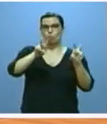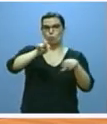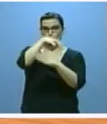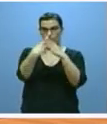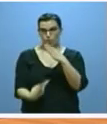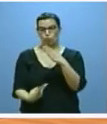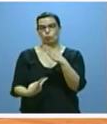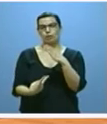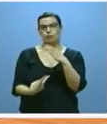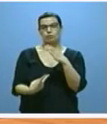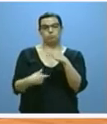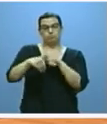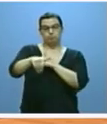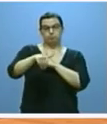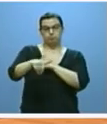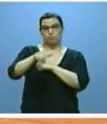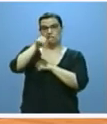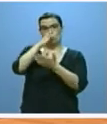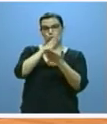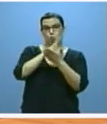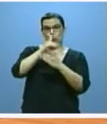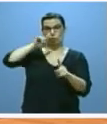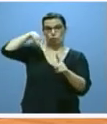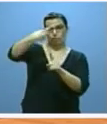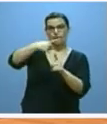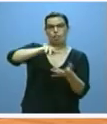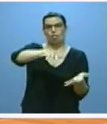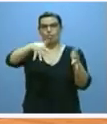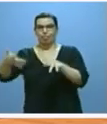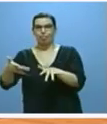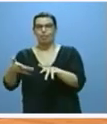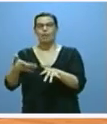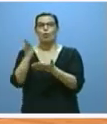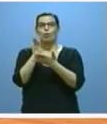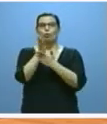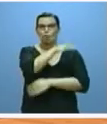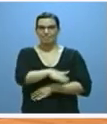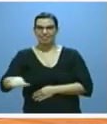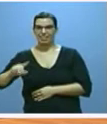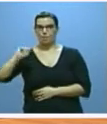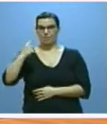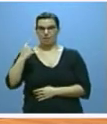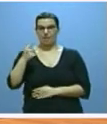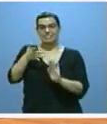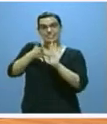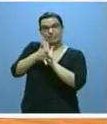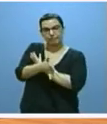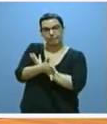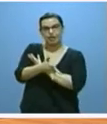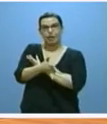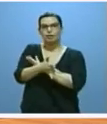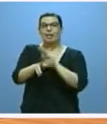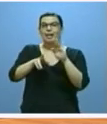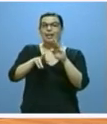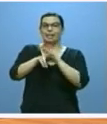que comenzará a implantarse en el curso 17-18 en educación infantil y primaria y que exigirá una mayor dotación de